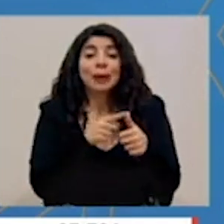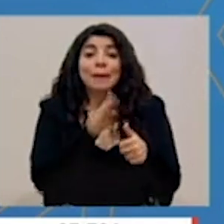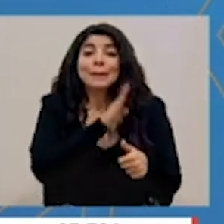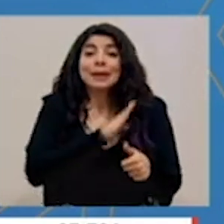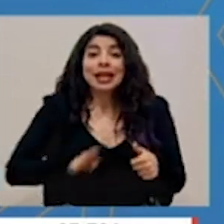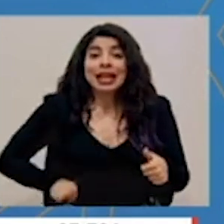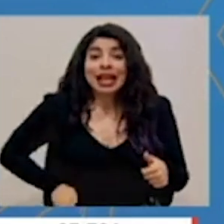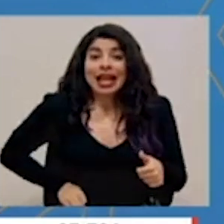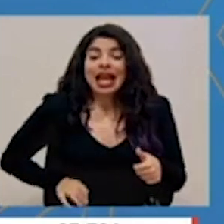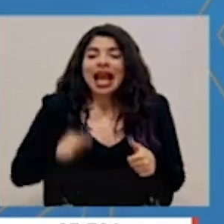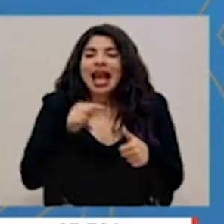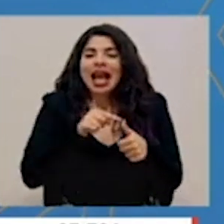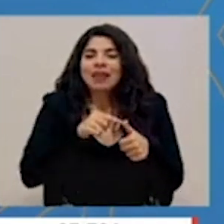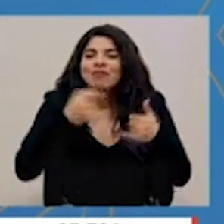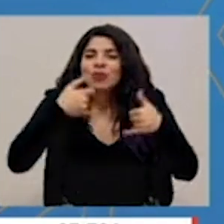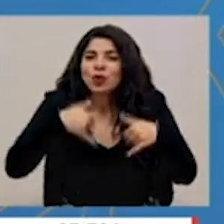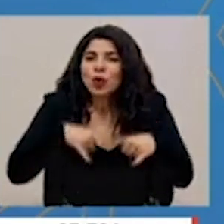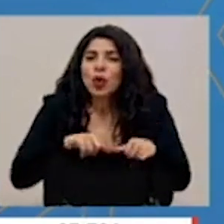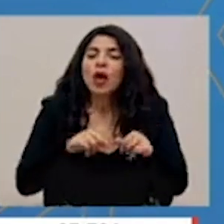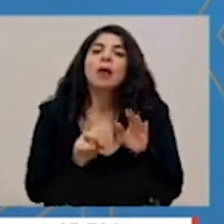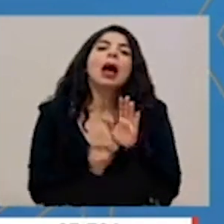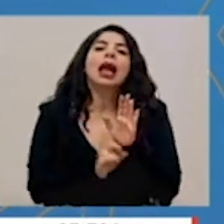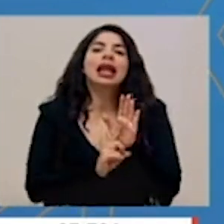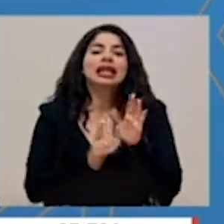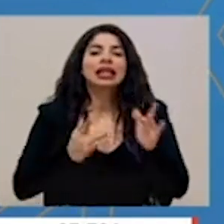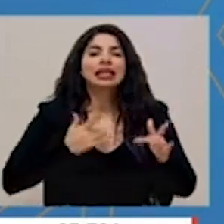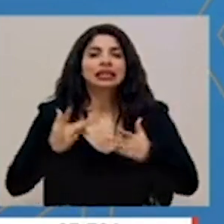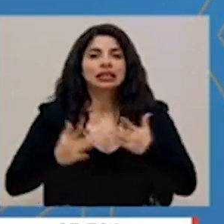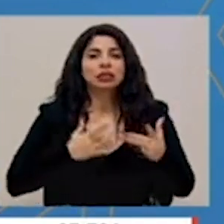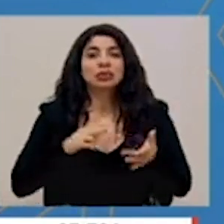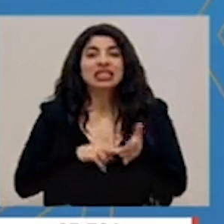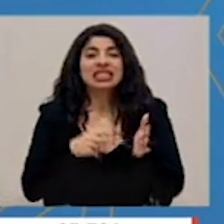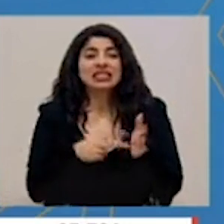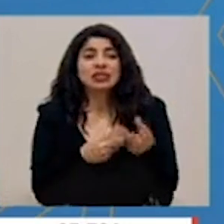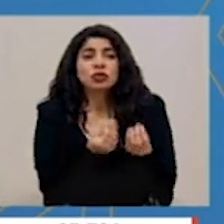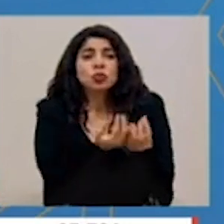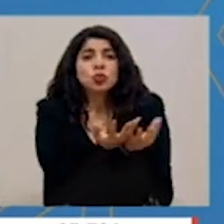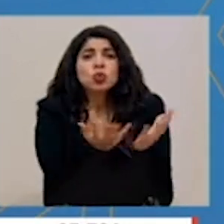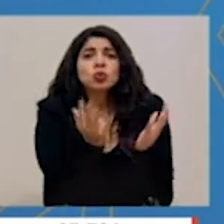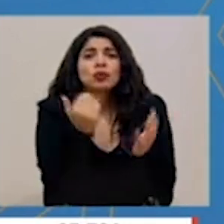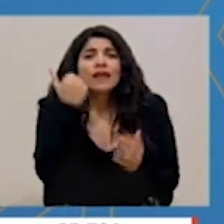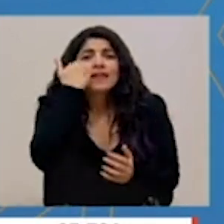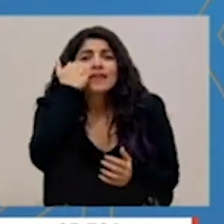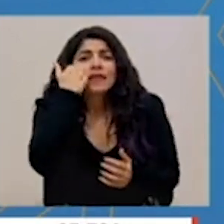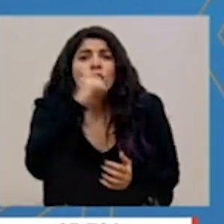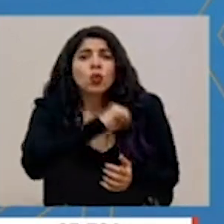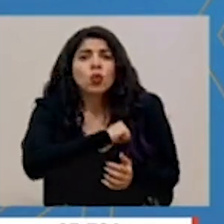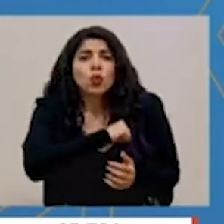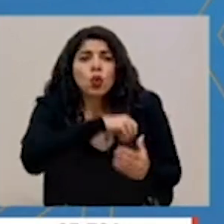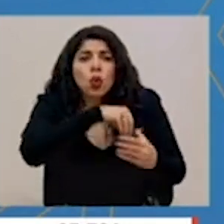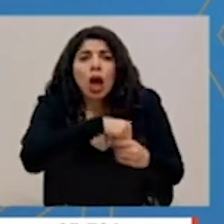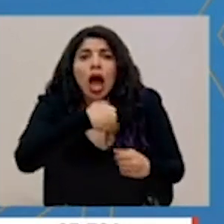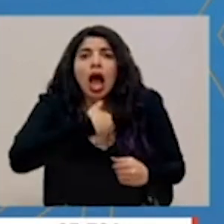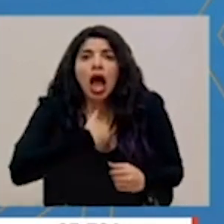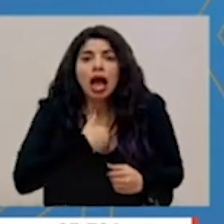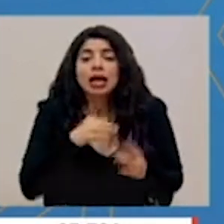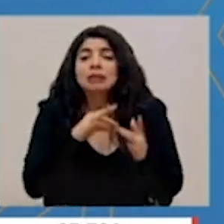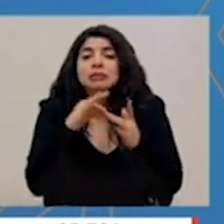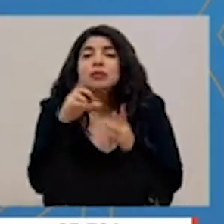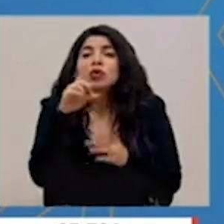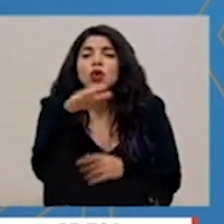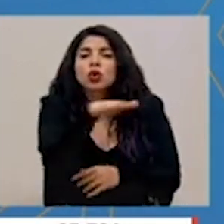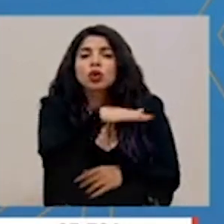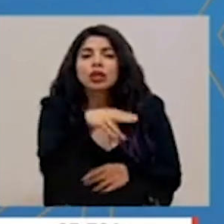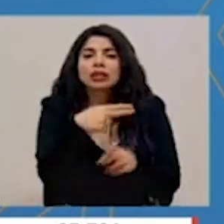mantiene alerta sindrómica, es decir, una alta consulta de casos de fiebre y tos, sobre todo en el distrito de San